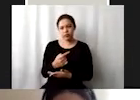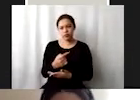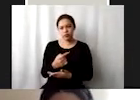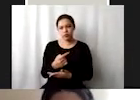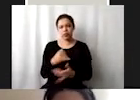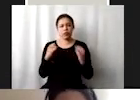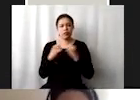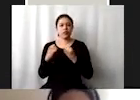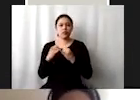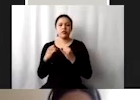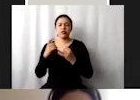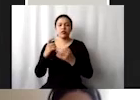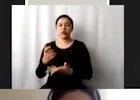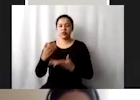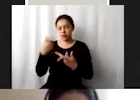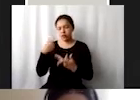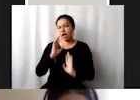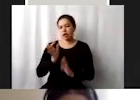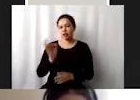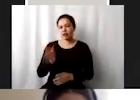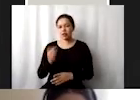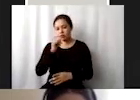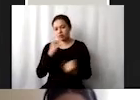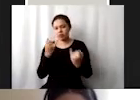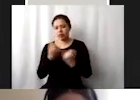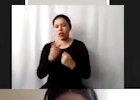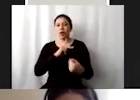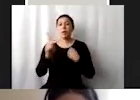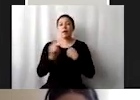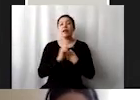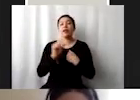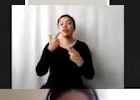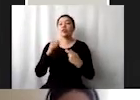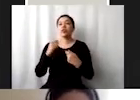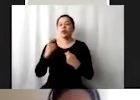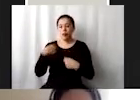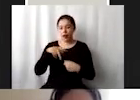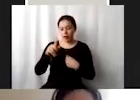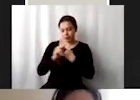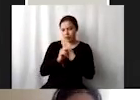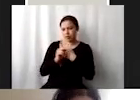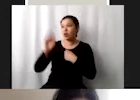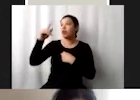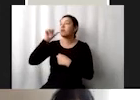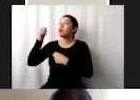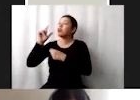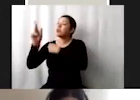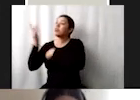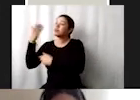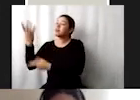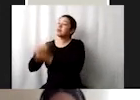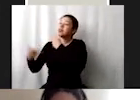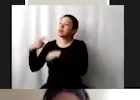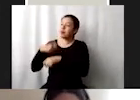económicas sobre todo cuando un país le toca pedir financiamiento al exterior algo que no se logró como se